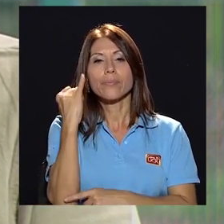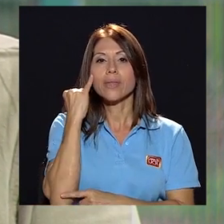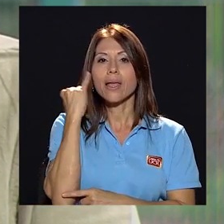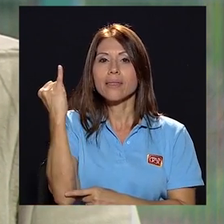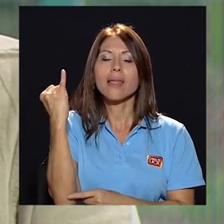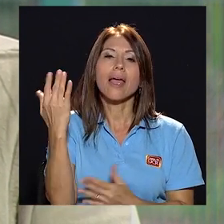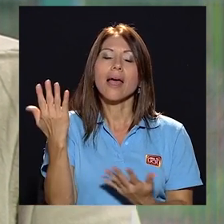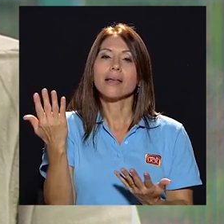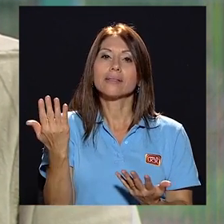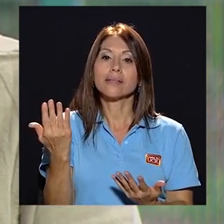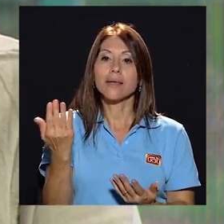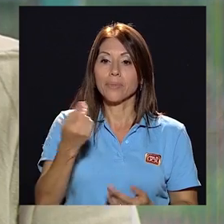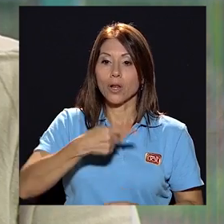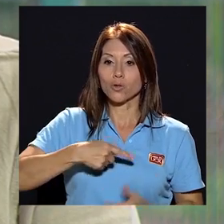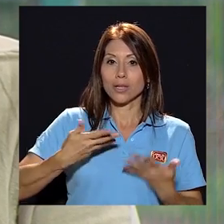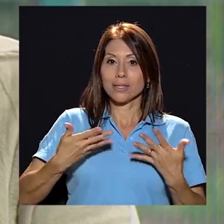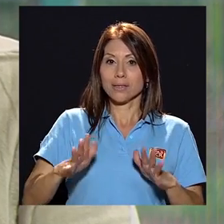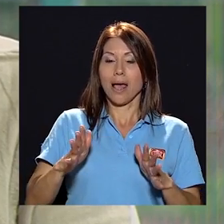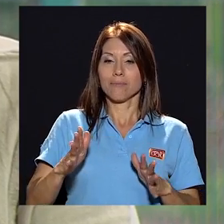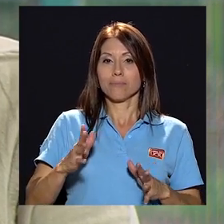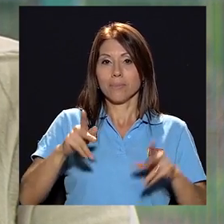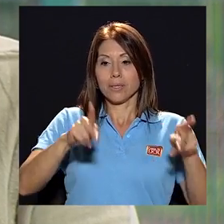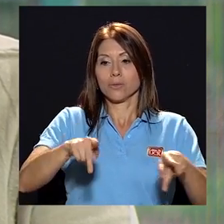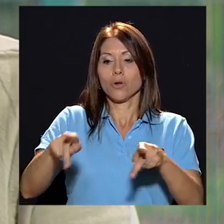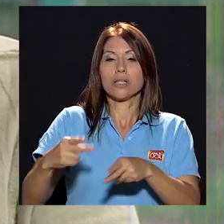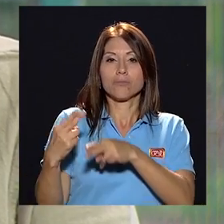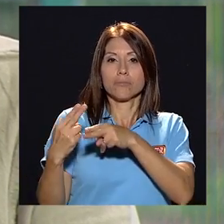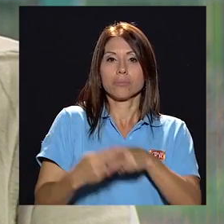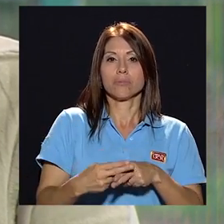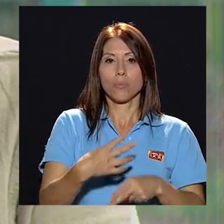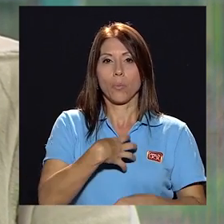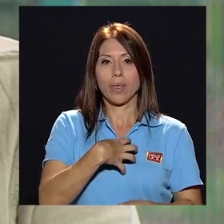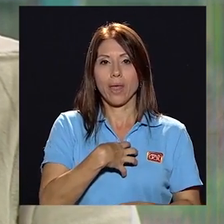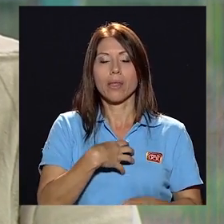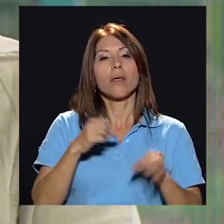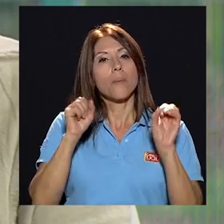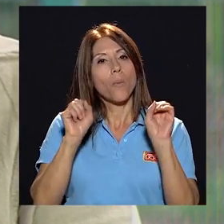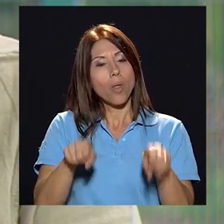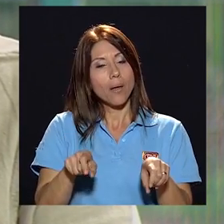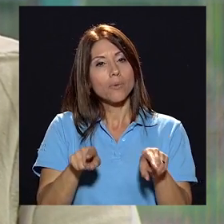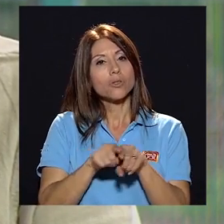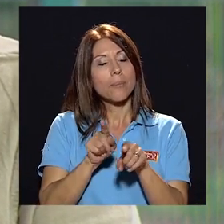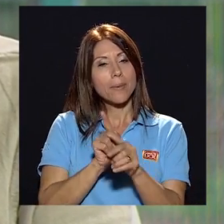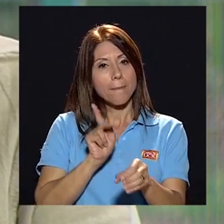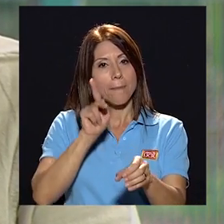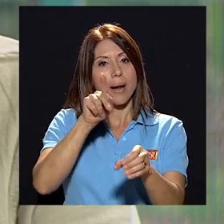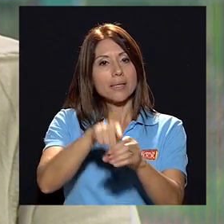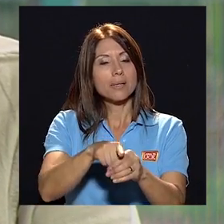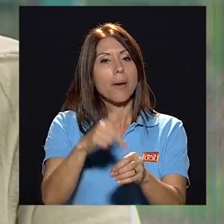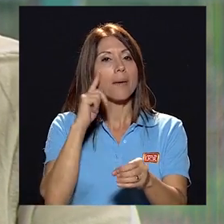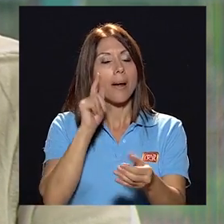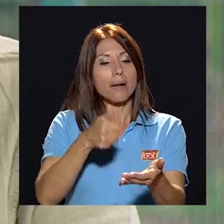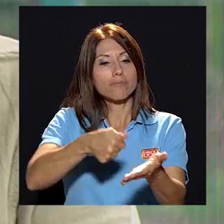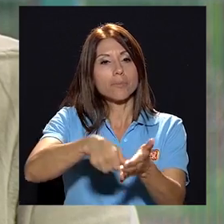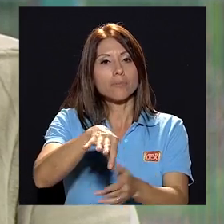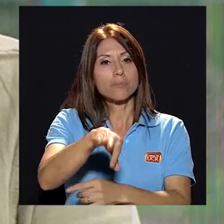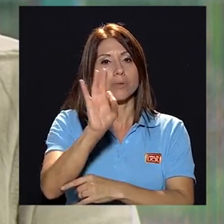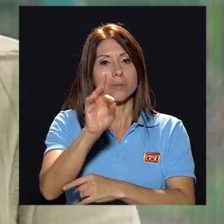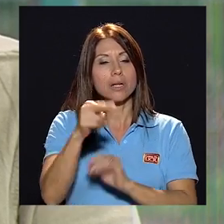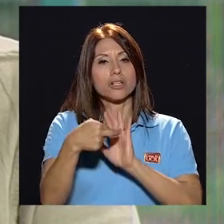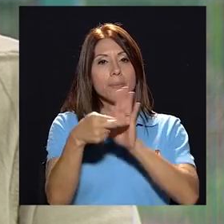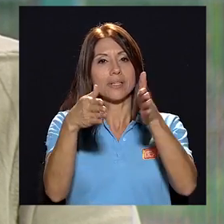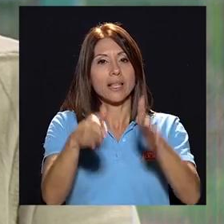la idea es que aquellos que estemos sin propiedad podamos también participar en la elección del representante